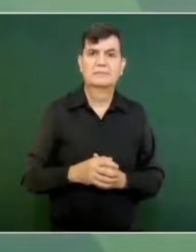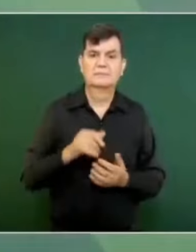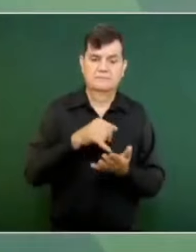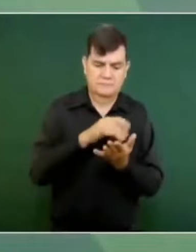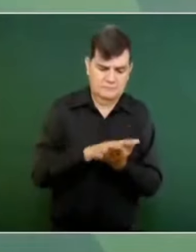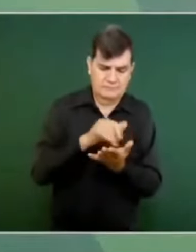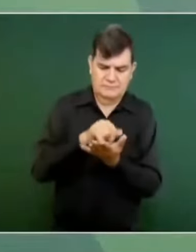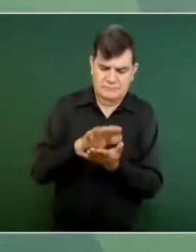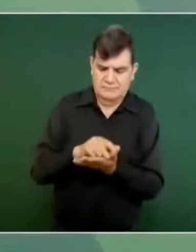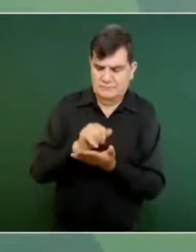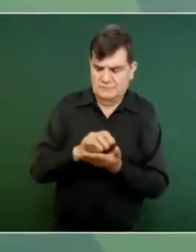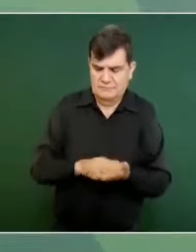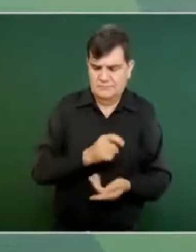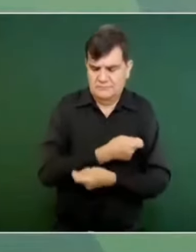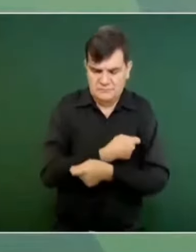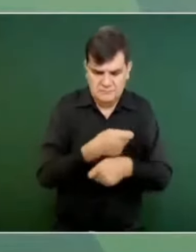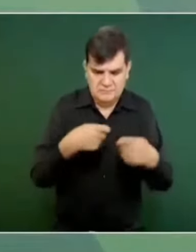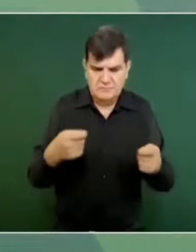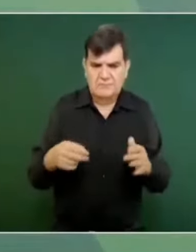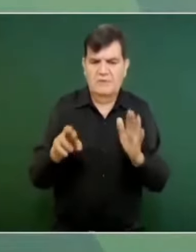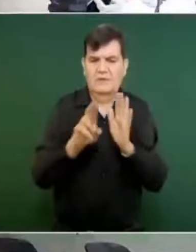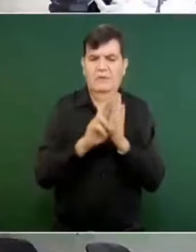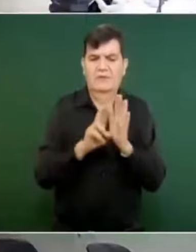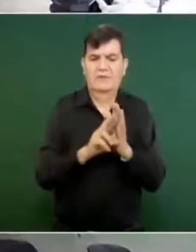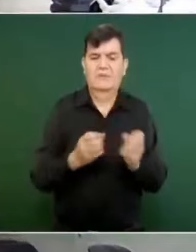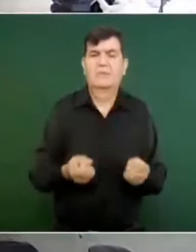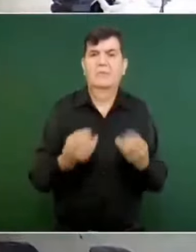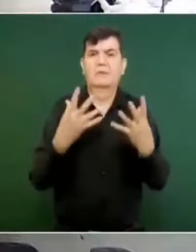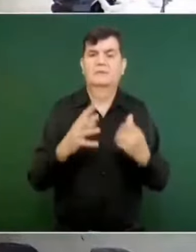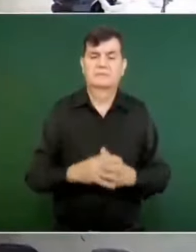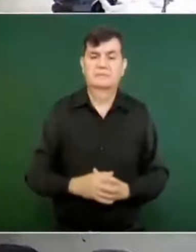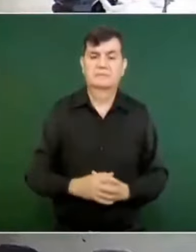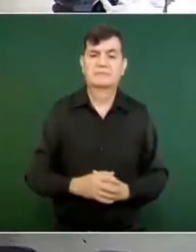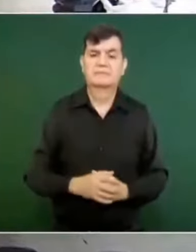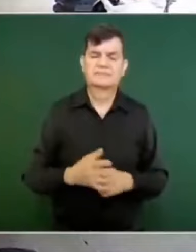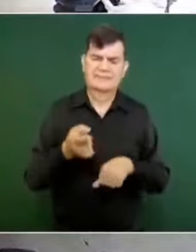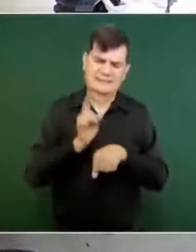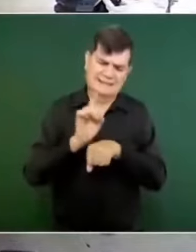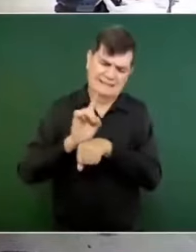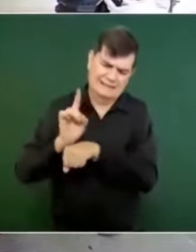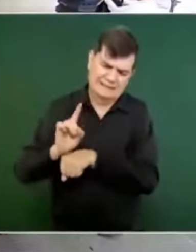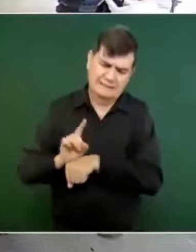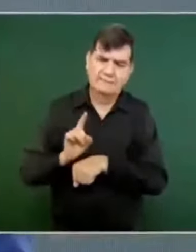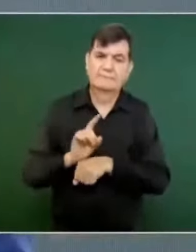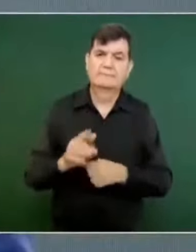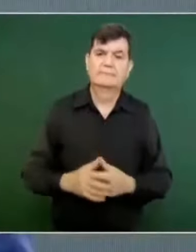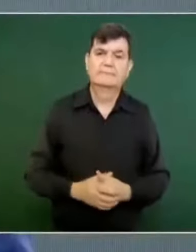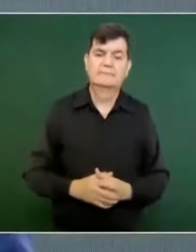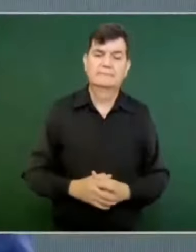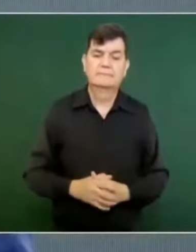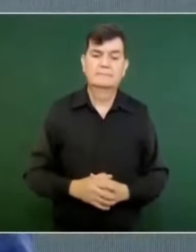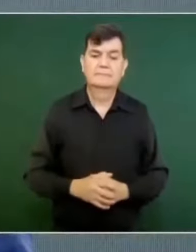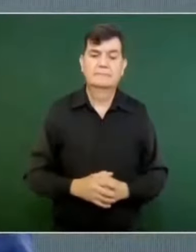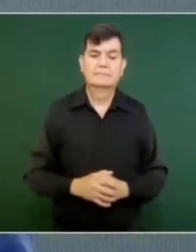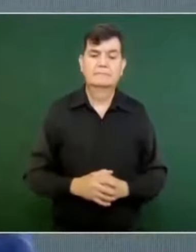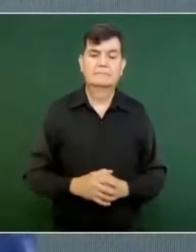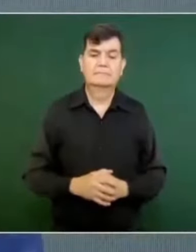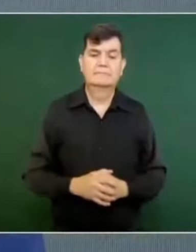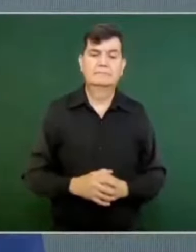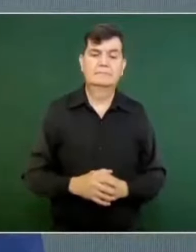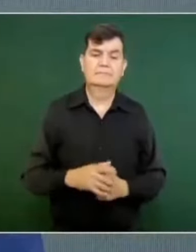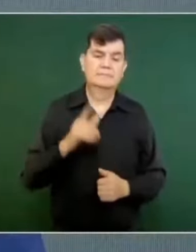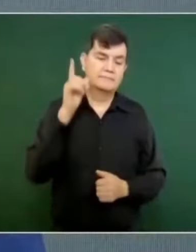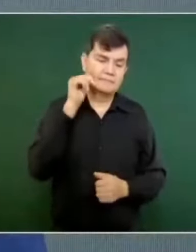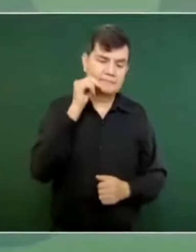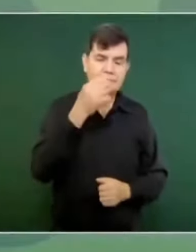el Reforma diario, a ver qué mañana